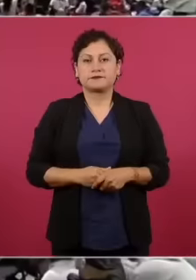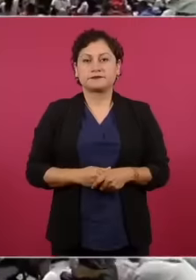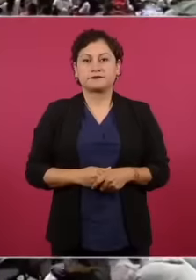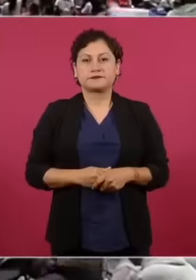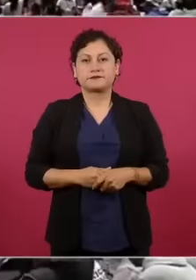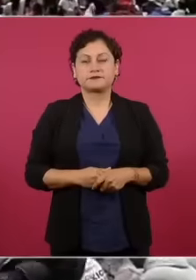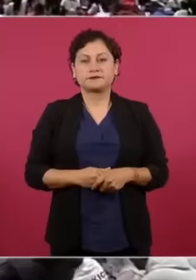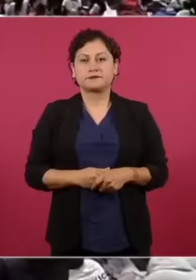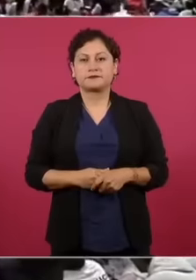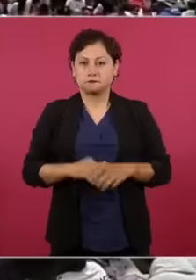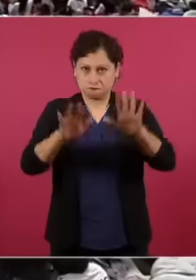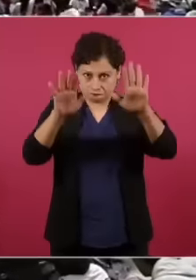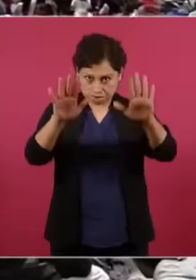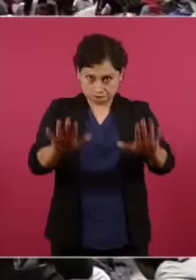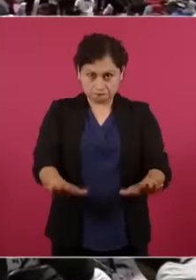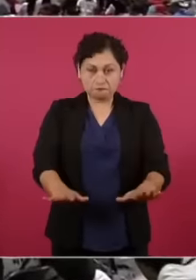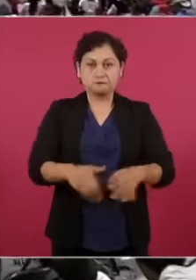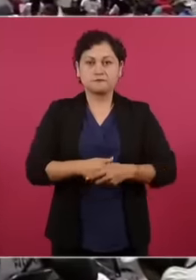Bájenla